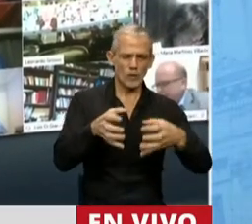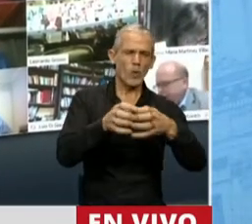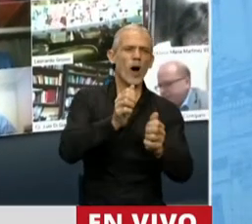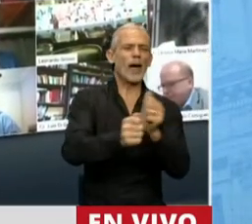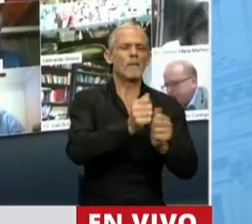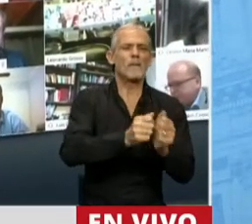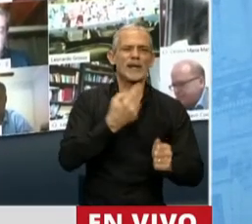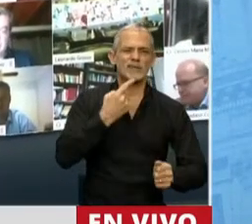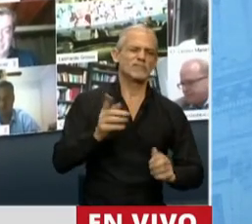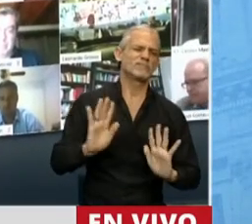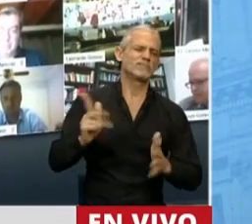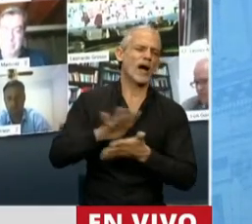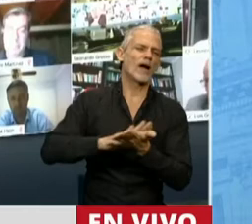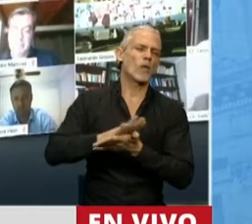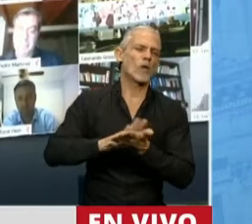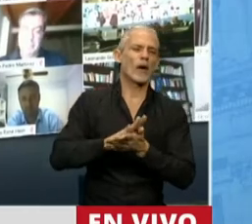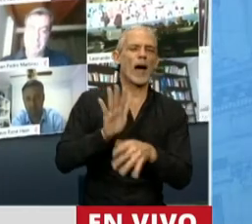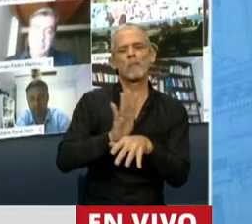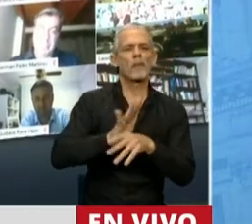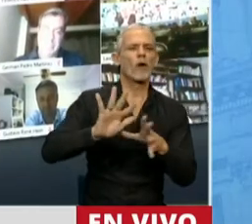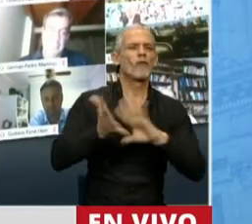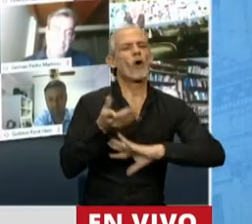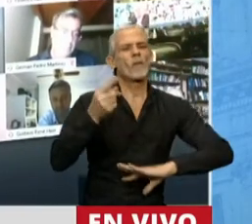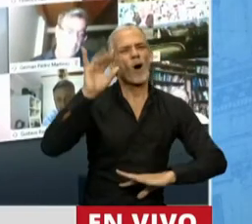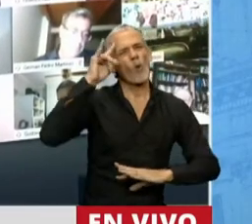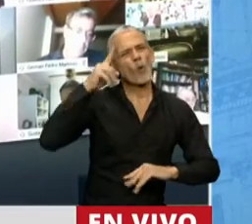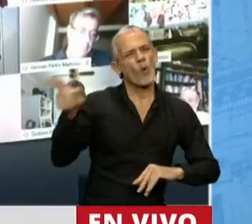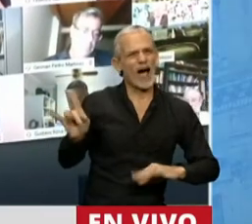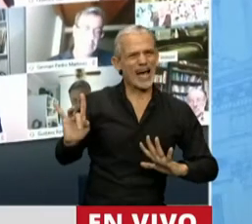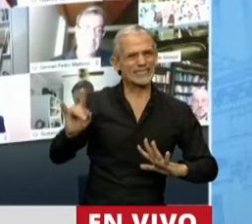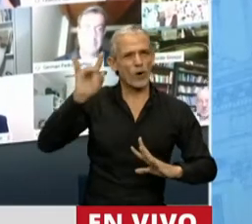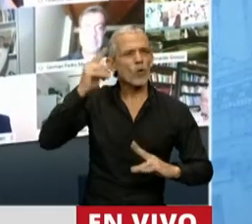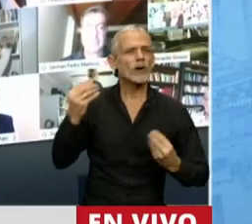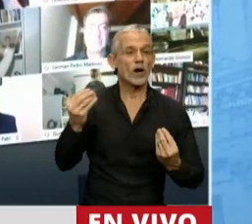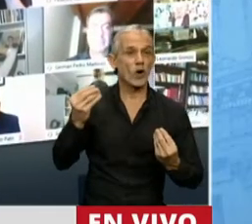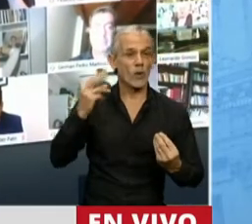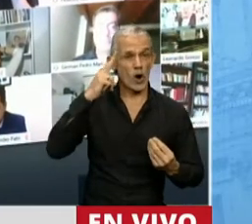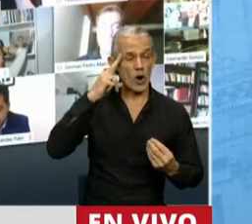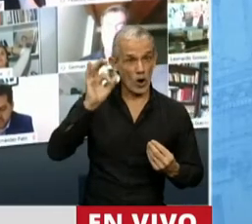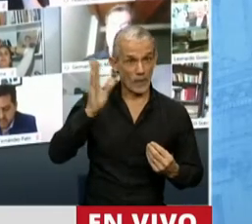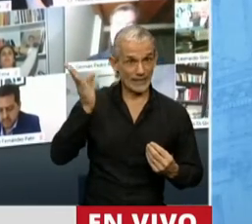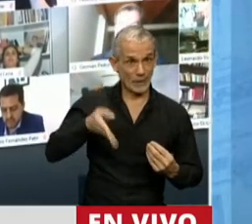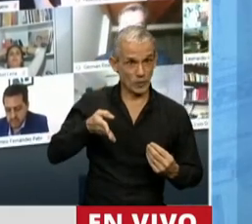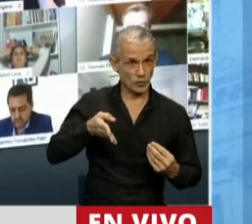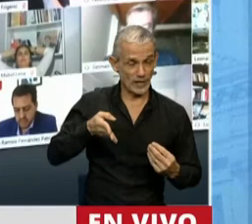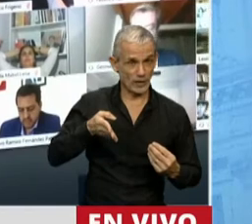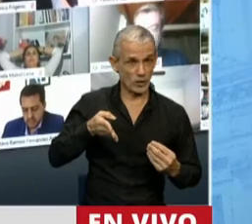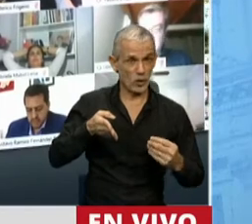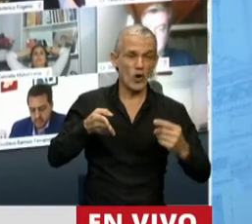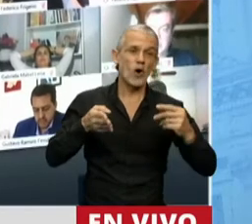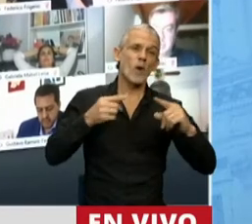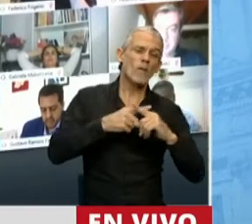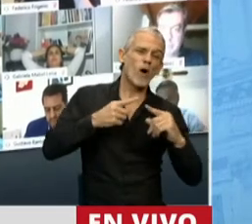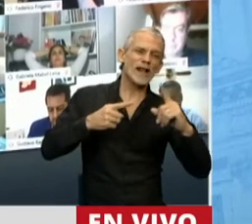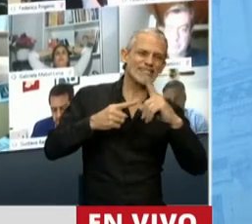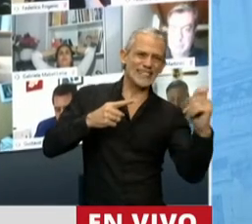decían que había que arreglar al Uruguay, al Uruguay era 90 por 100 dólares, ¿no?